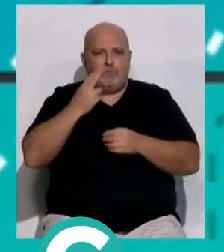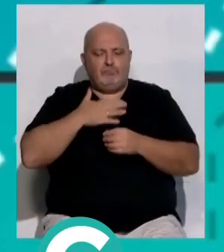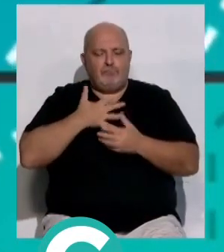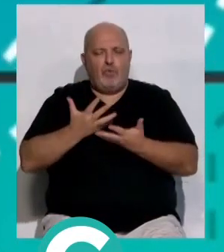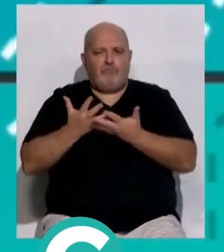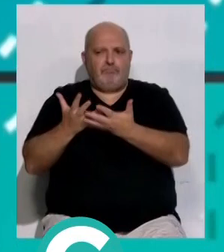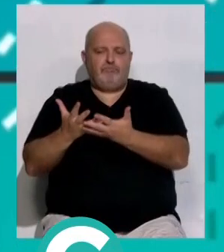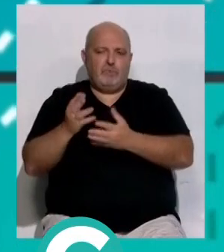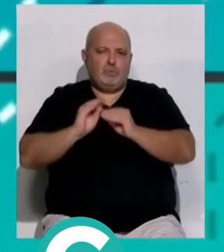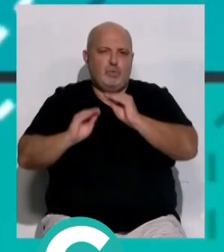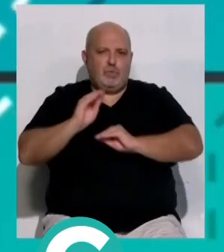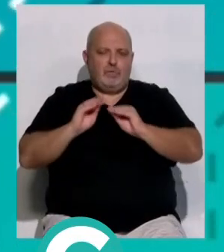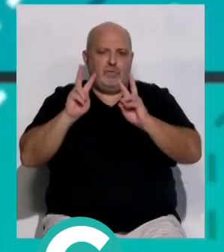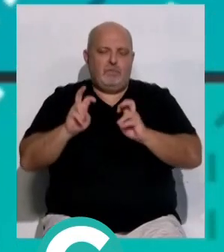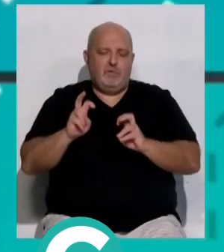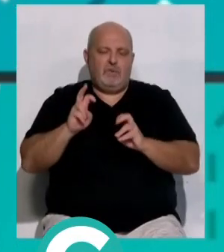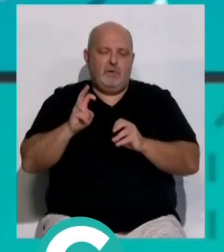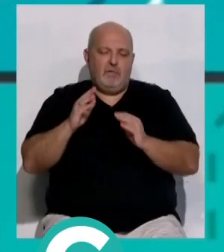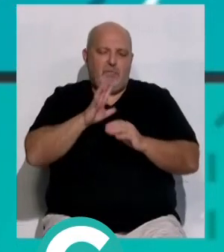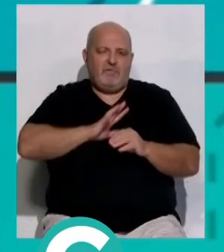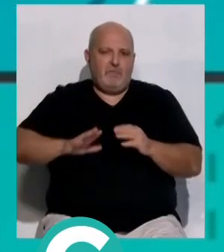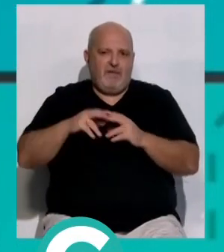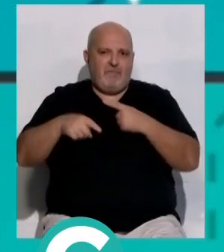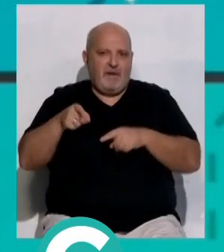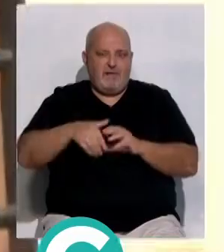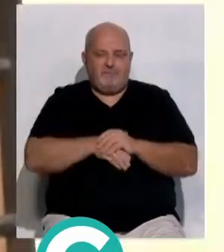de ofrecer una solución habitacional a esta familia.